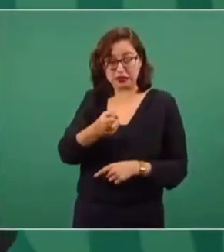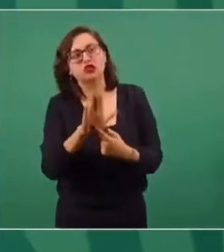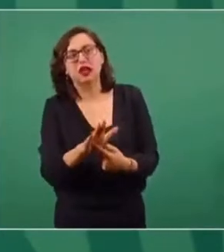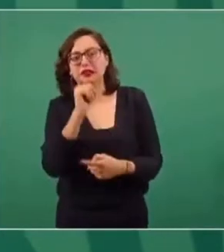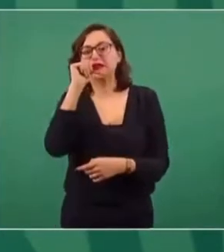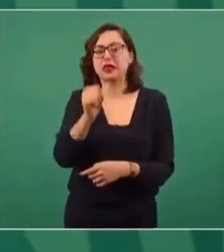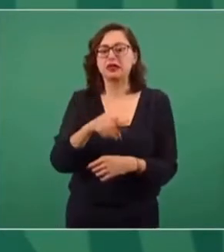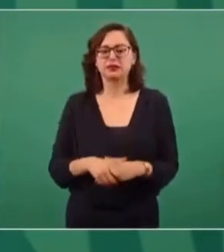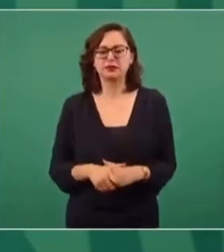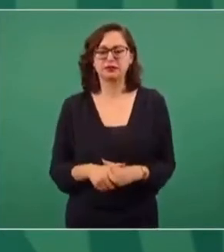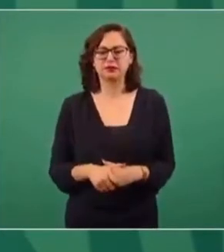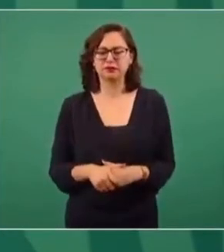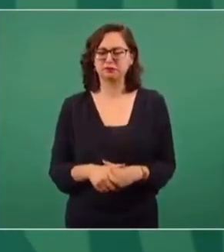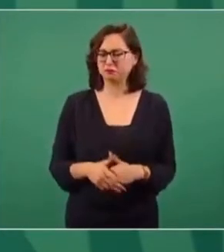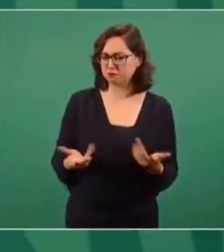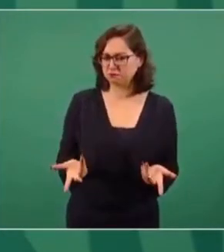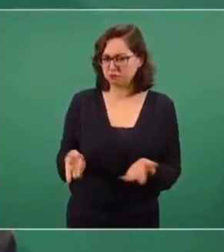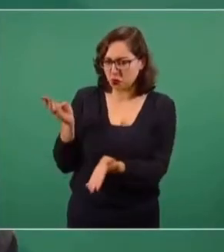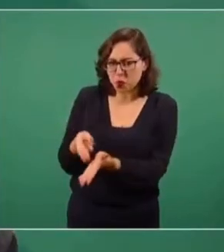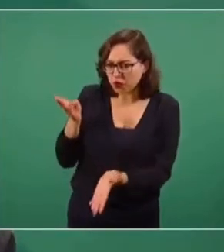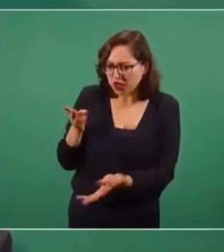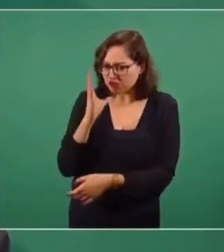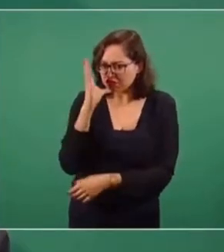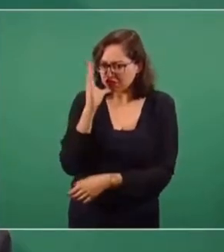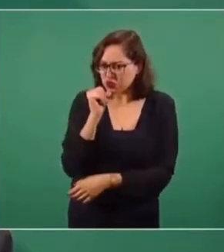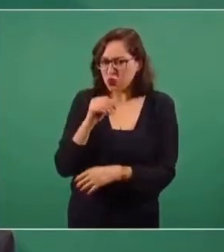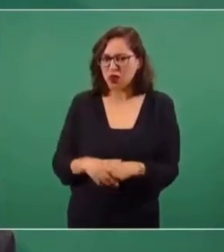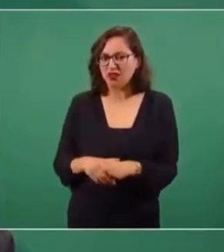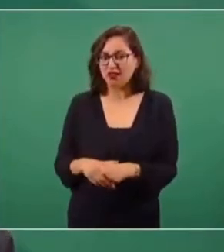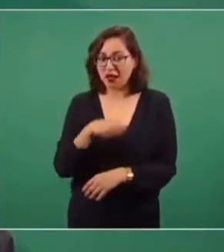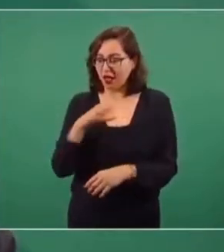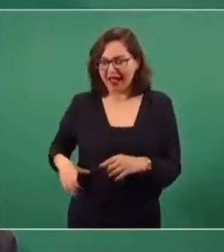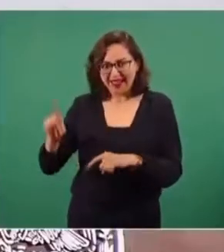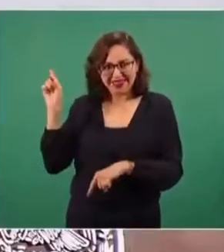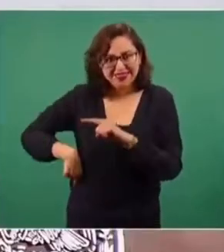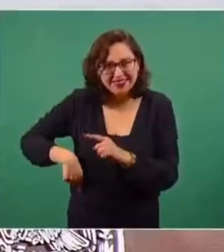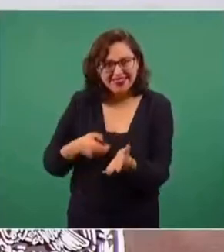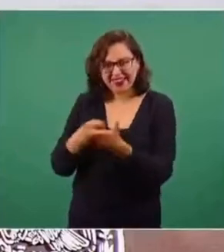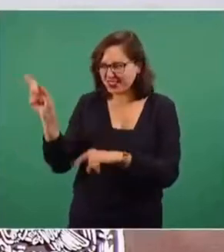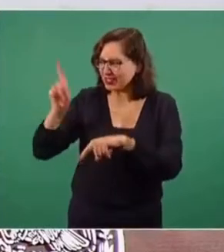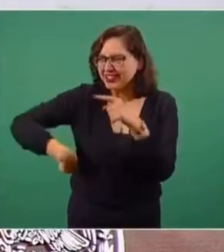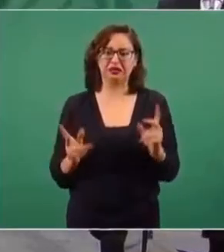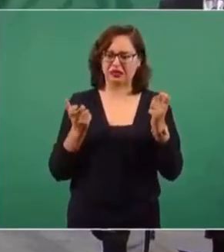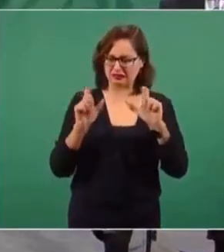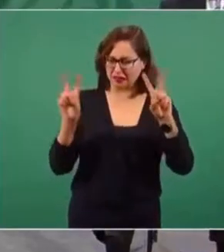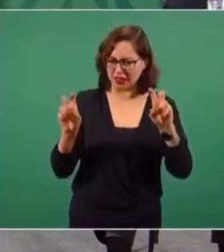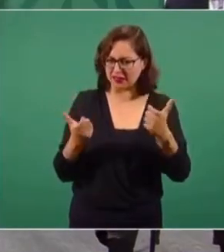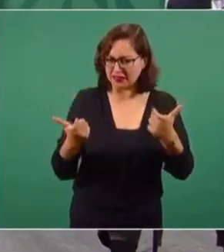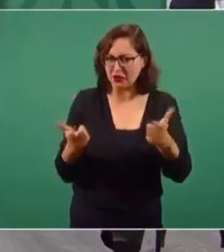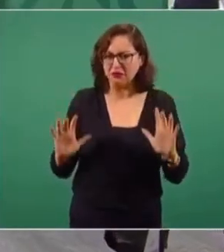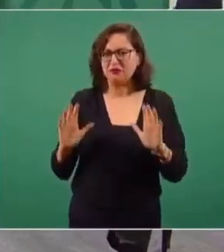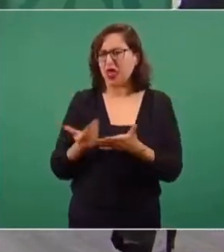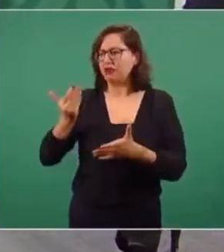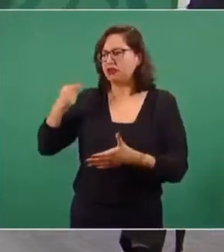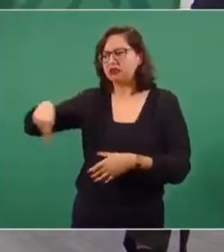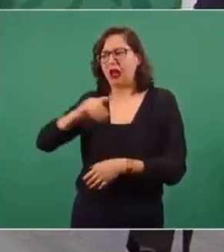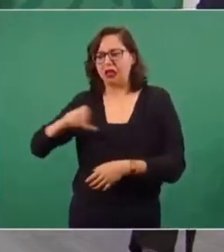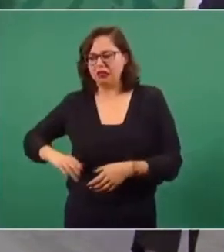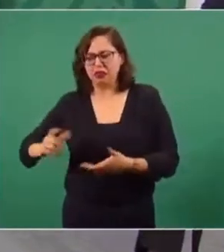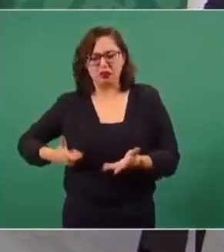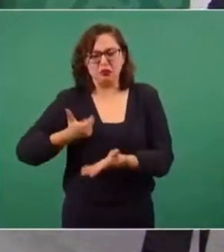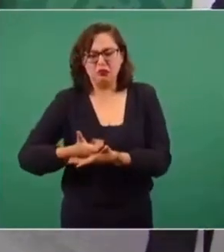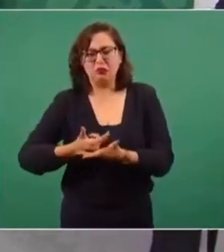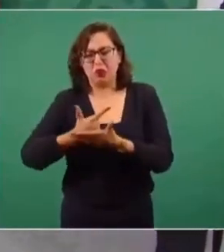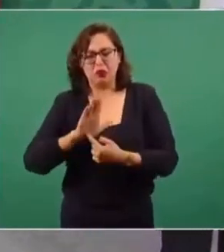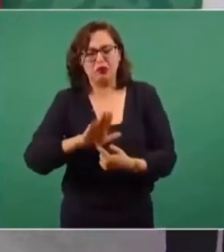creados. ¿Qué no se puede poner una sanción? ¿Que no sea quitarle el derecho a participar? Por eso el tribunal